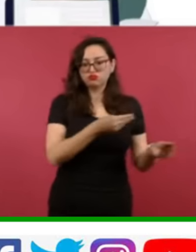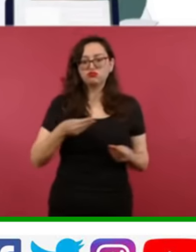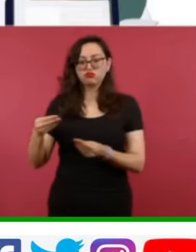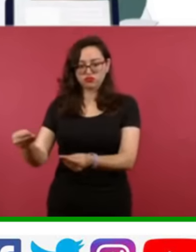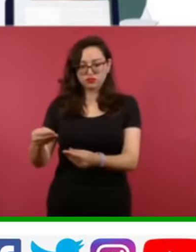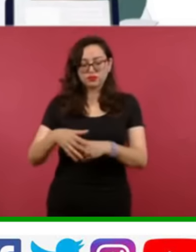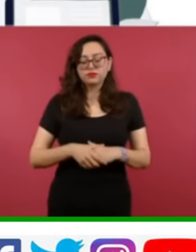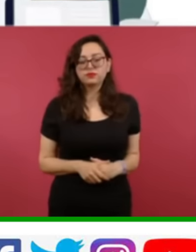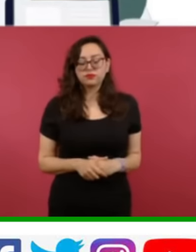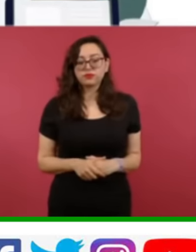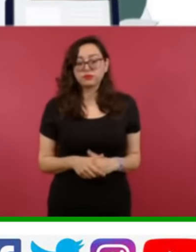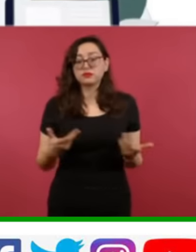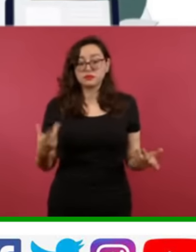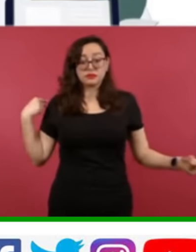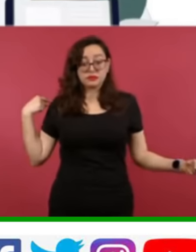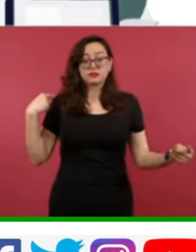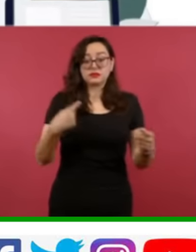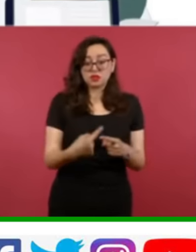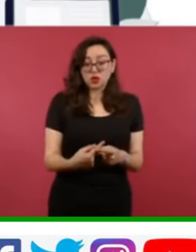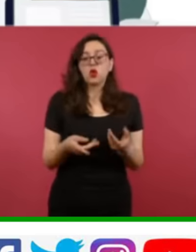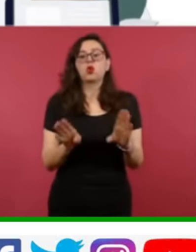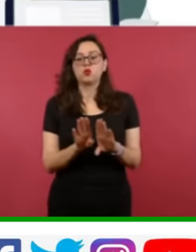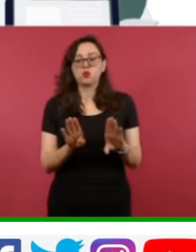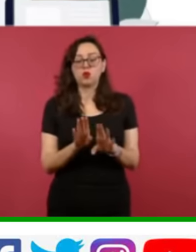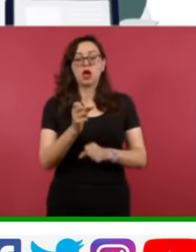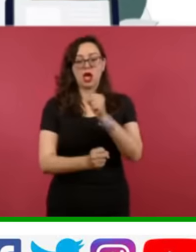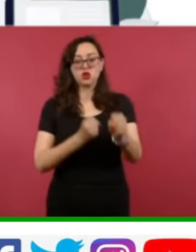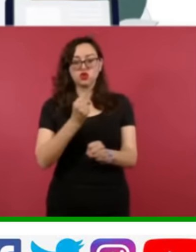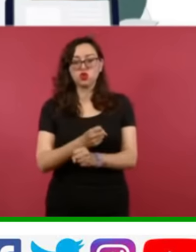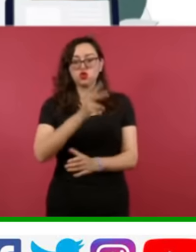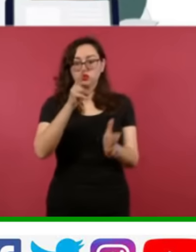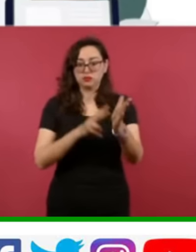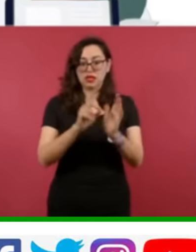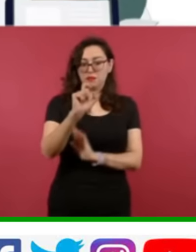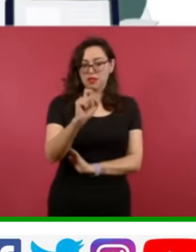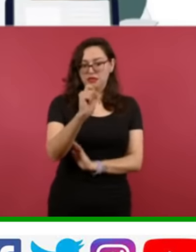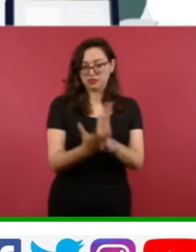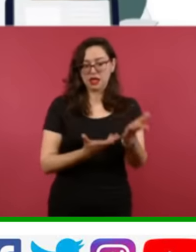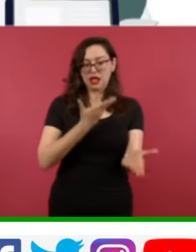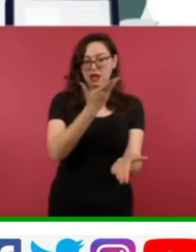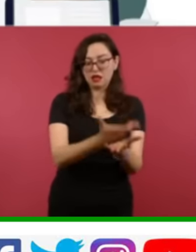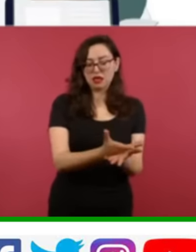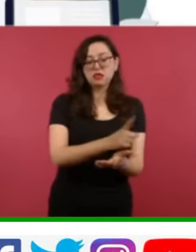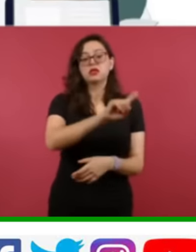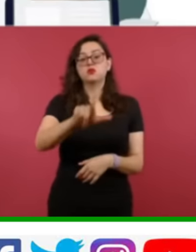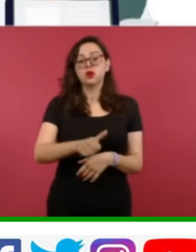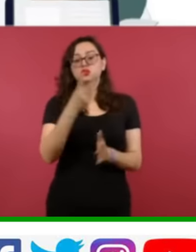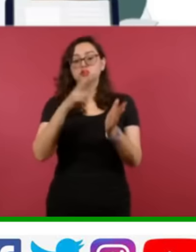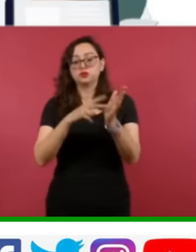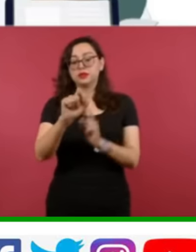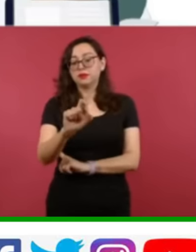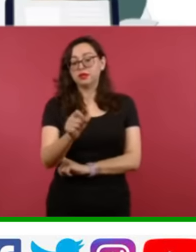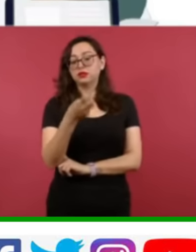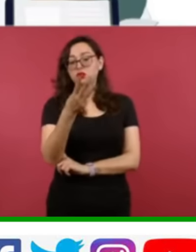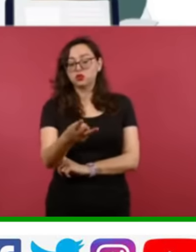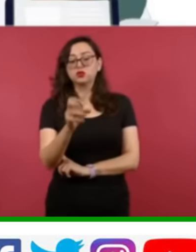Esto es lo que ha ocurrido hasta la fecha, desde el 2020, cuando se hizo la Reforma, después en 2021 se hizo la metodología con Hacienda.